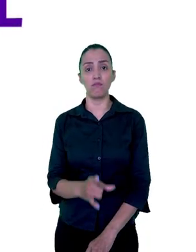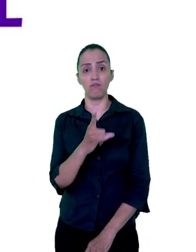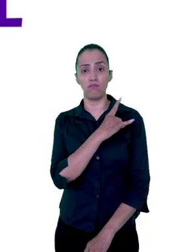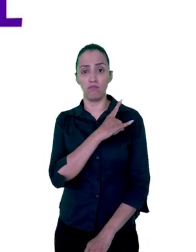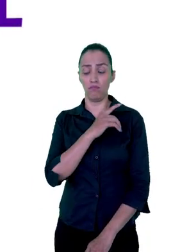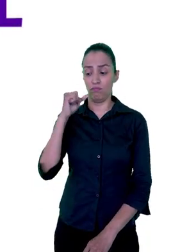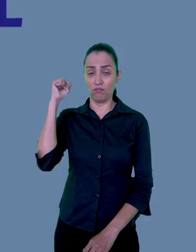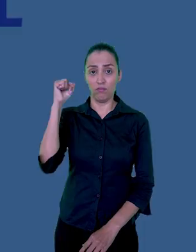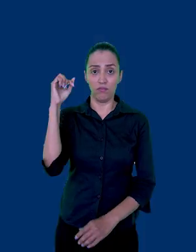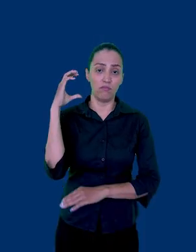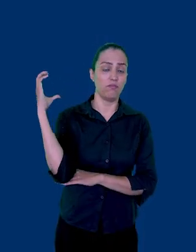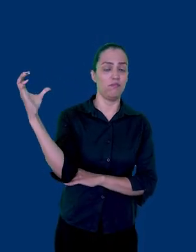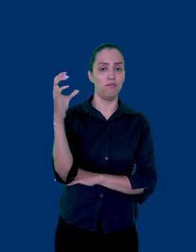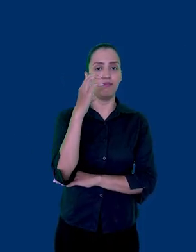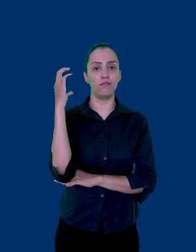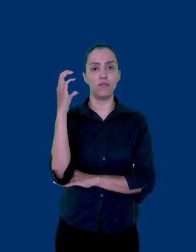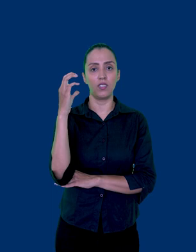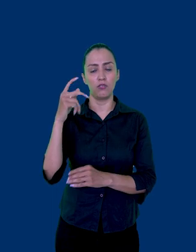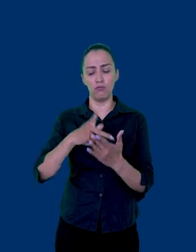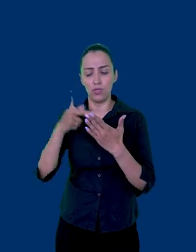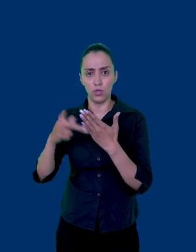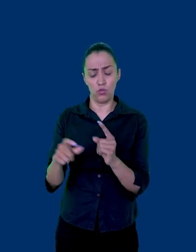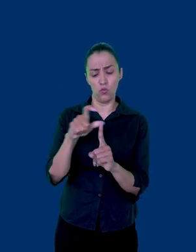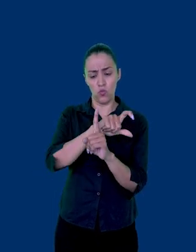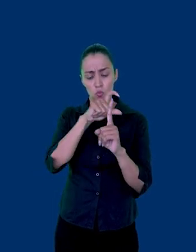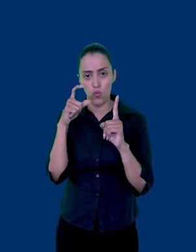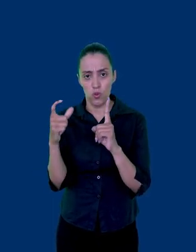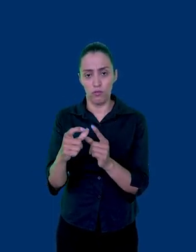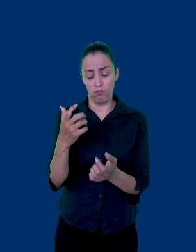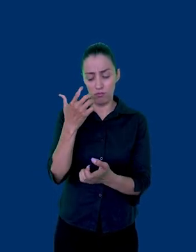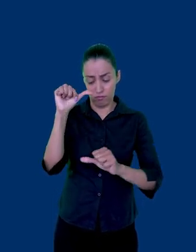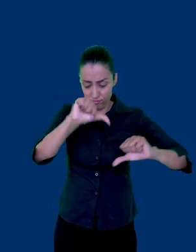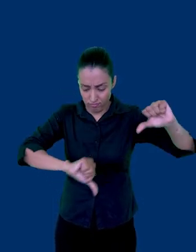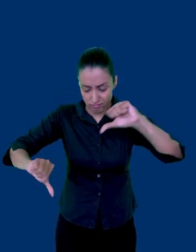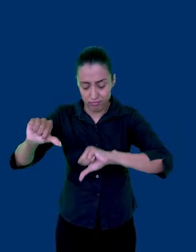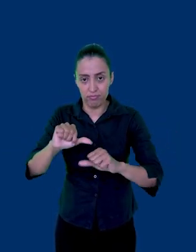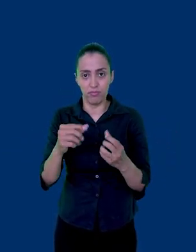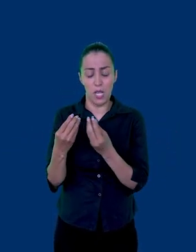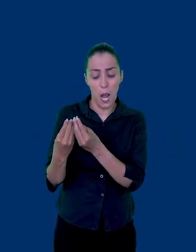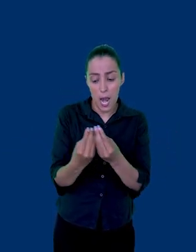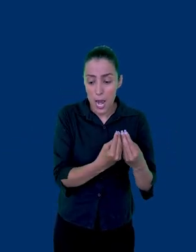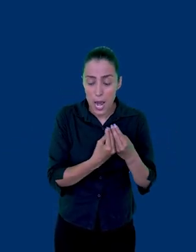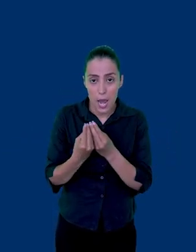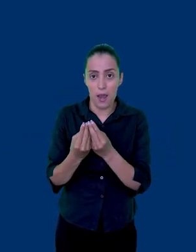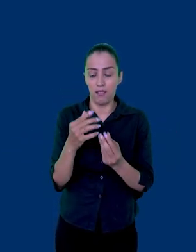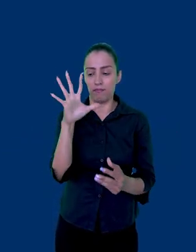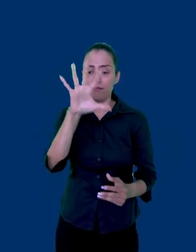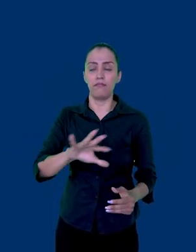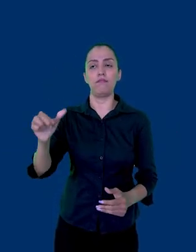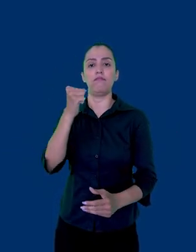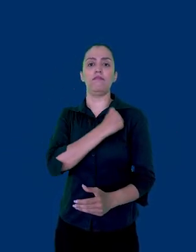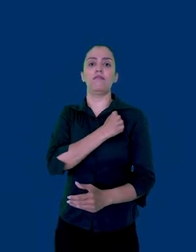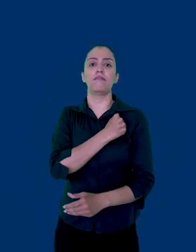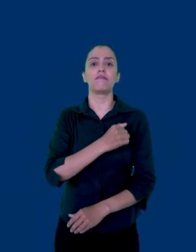Universidad Nacional de Colombia. Proyecto cultural, científico y colectivo de nación.